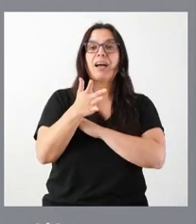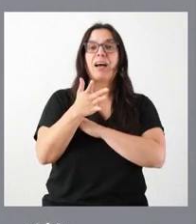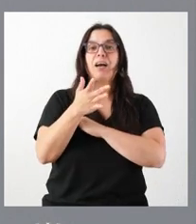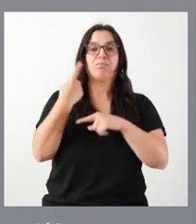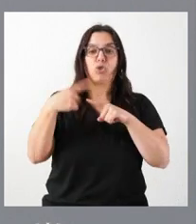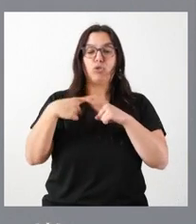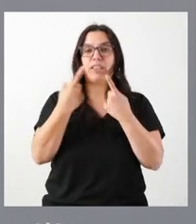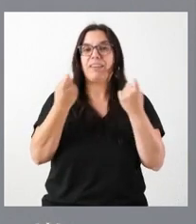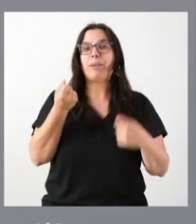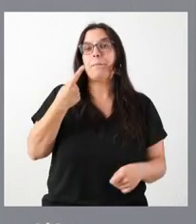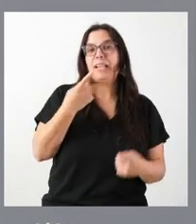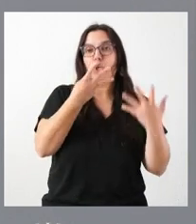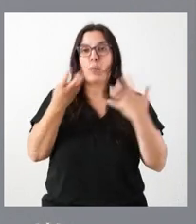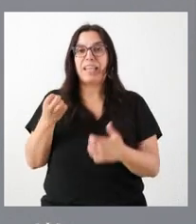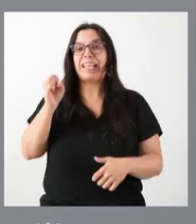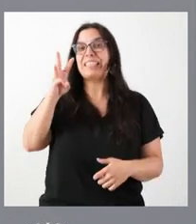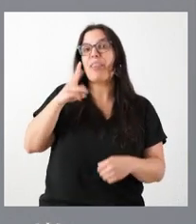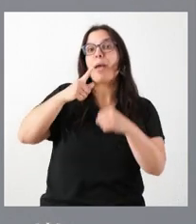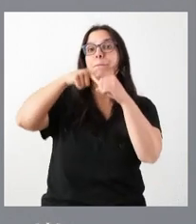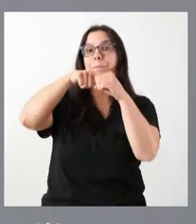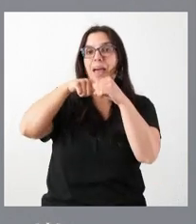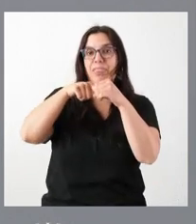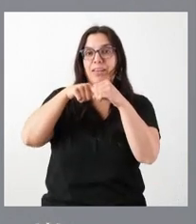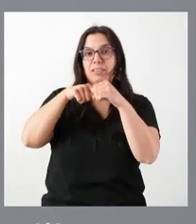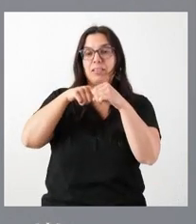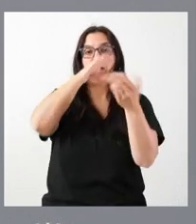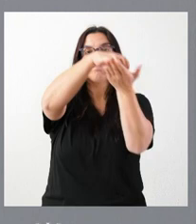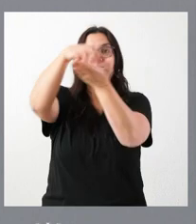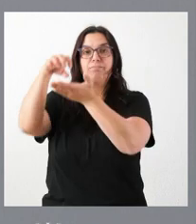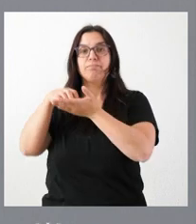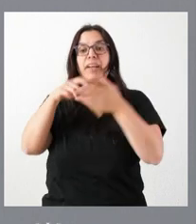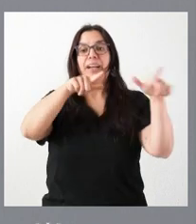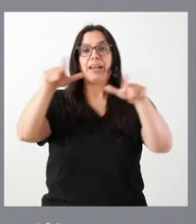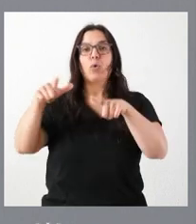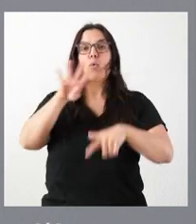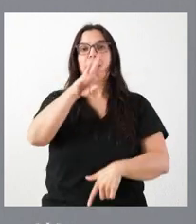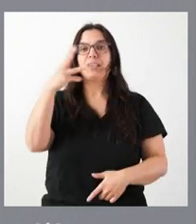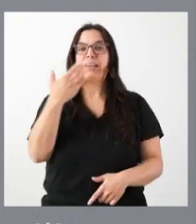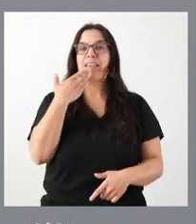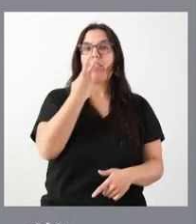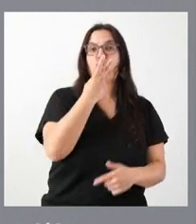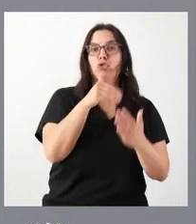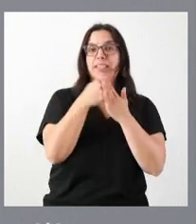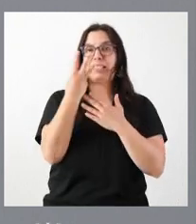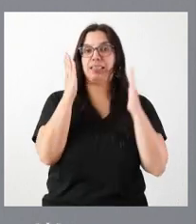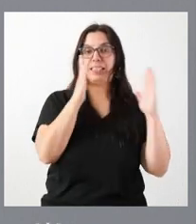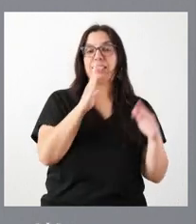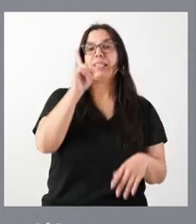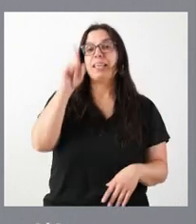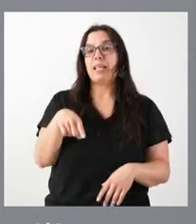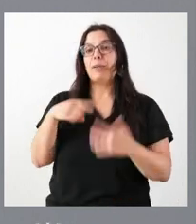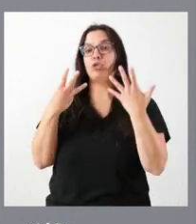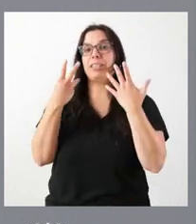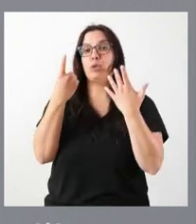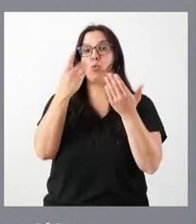de 1.913 plazas en 43 unidades de 2 a 3 años y 81 unidades